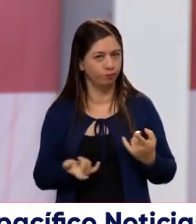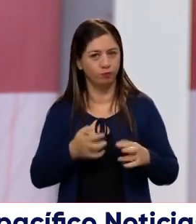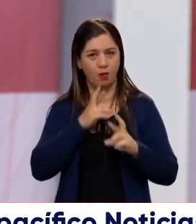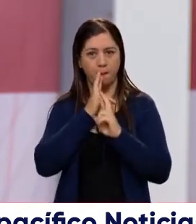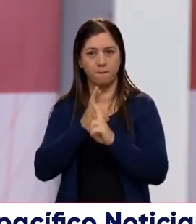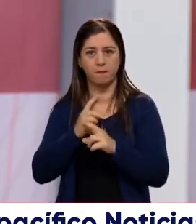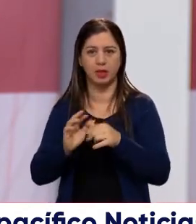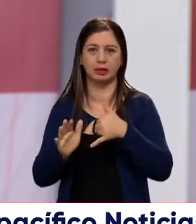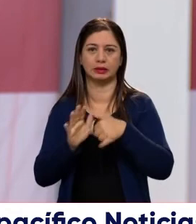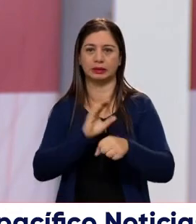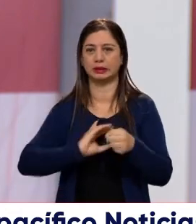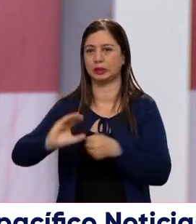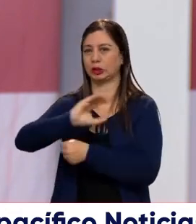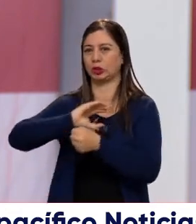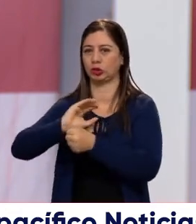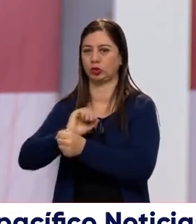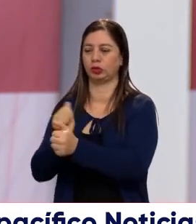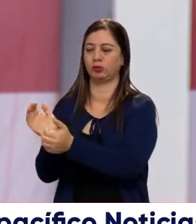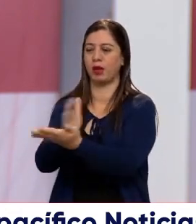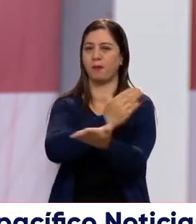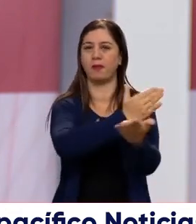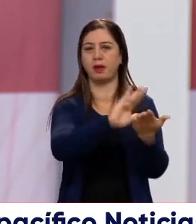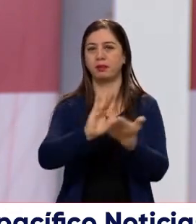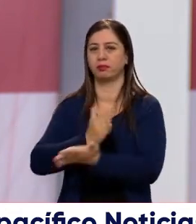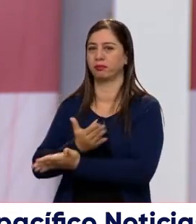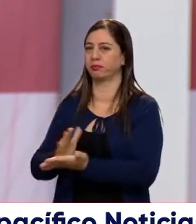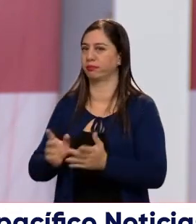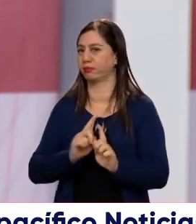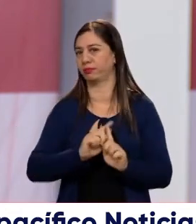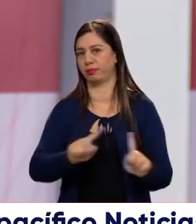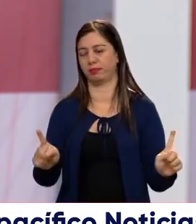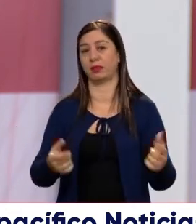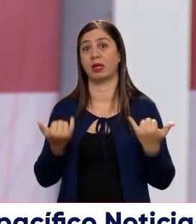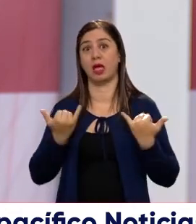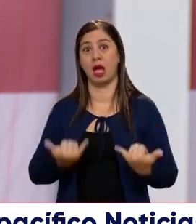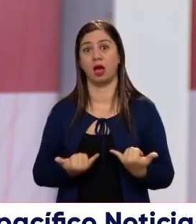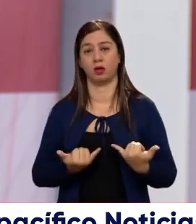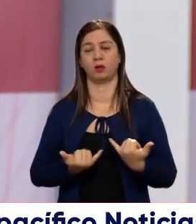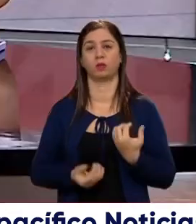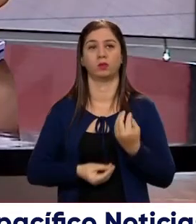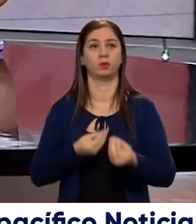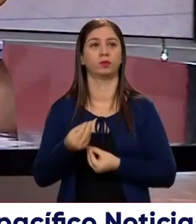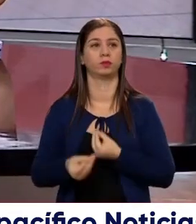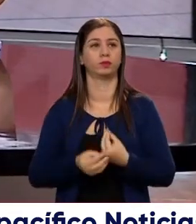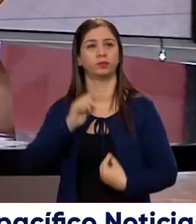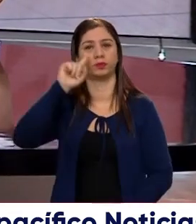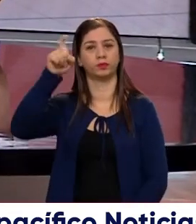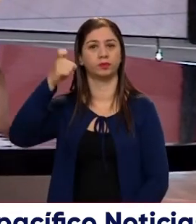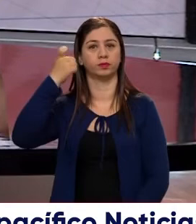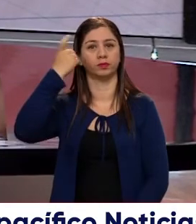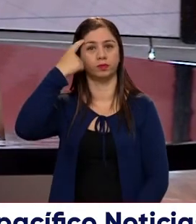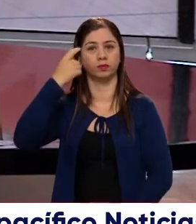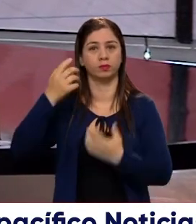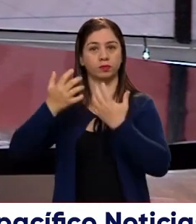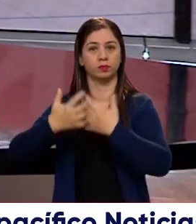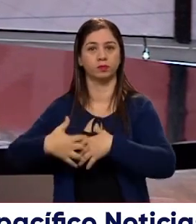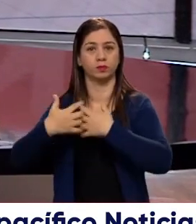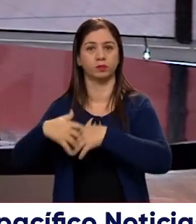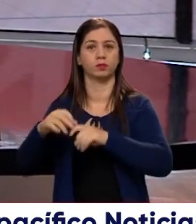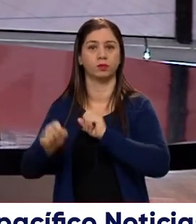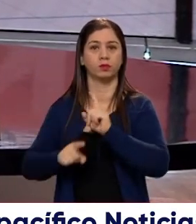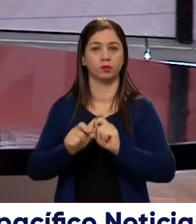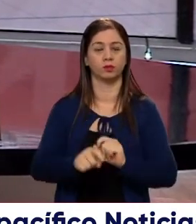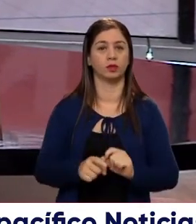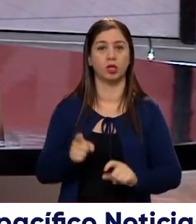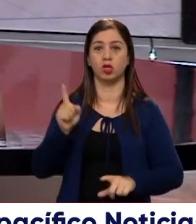resultado, de cada una de las ciudades, que es lo que va a pasar ahora, que nosotros entramos en la veda, que tiene el gobierno, para los encuestadores, y ya no es